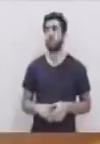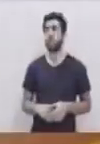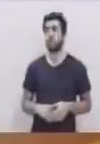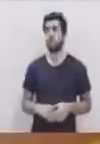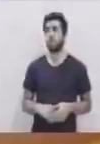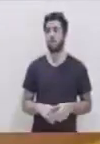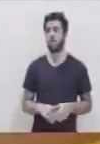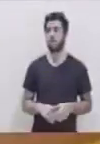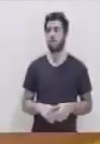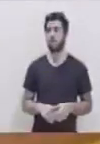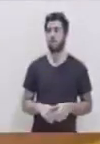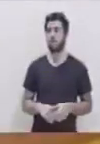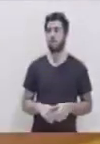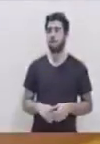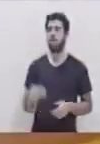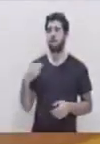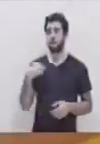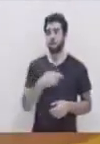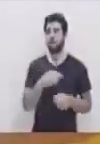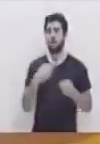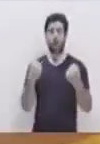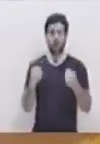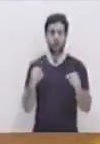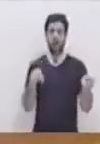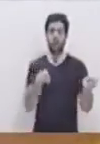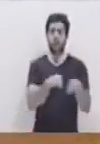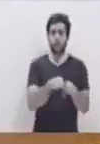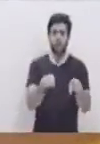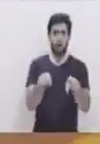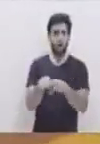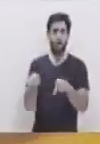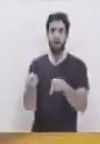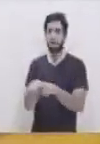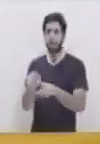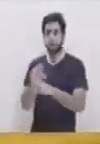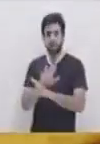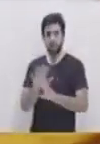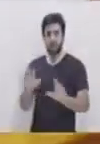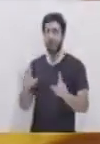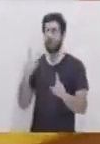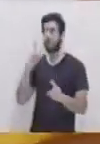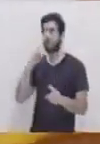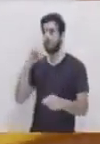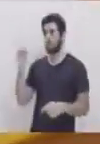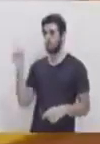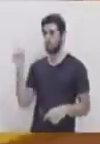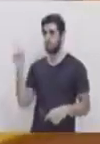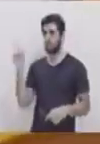Y vamos a hacer lo mismo, ¿verdad? Vamos a colocar nosotros ahora esto.